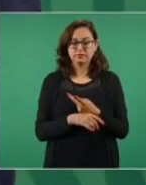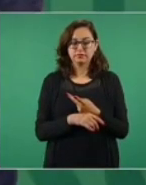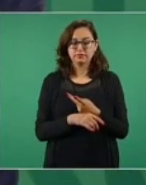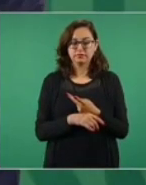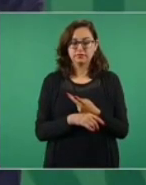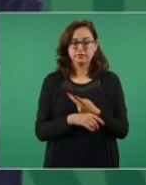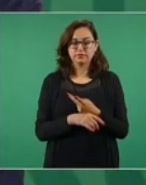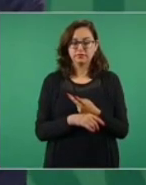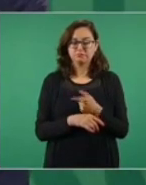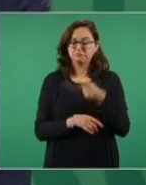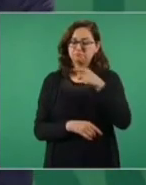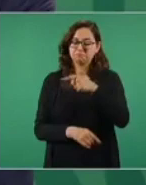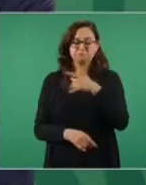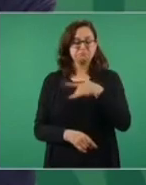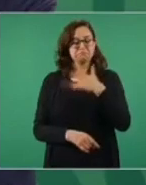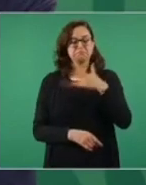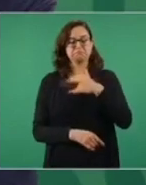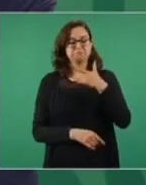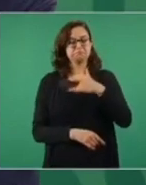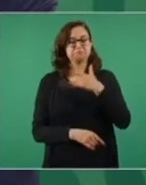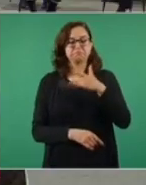que ejerció una dictadura